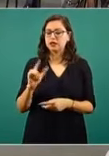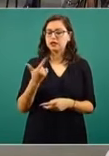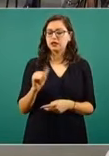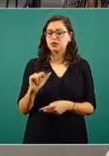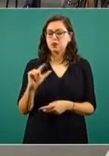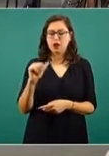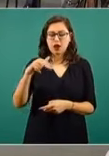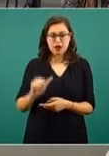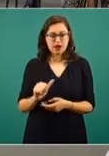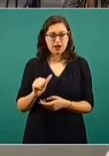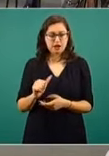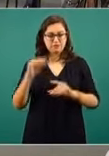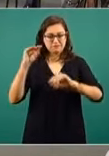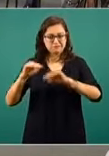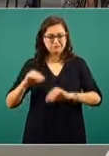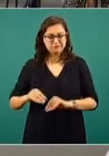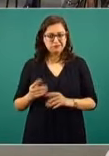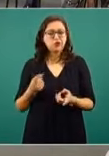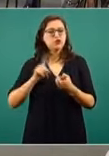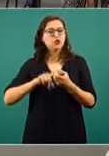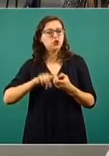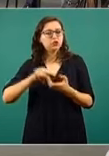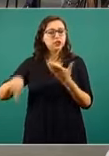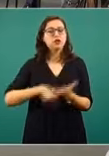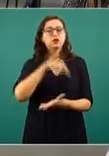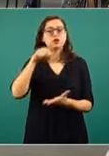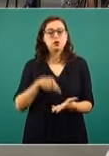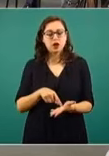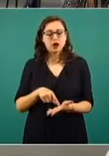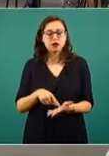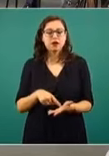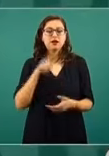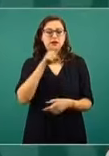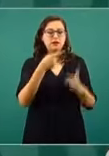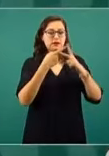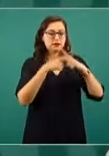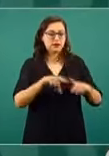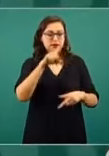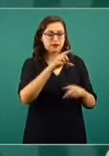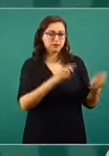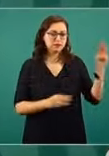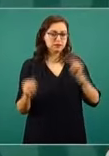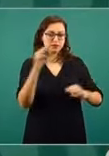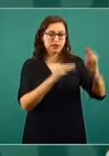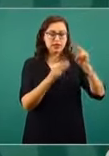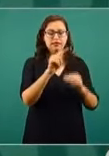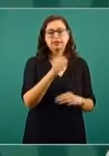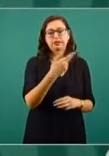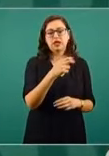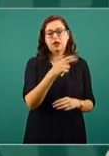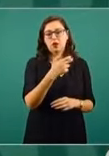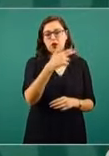Los sitios donde se llevará a cabo la conmemoración iniciaremos con el cerro del Tegueue, en Iguala.